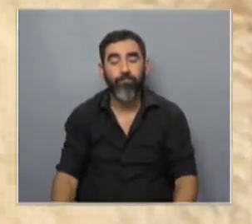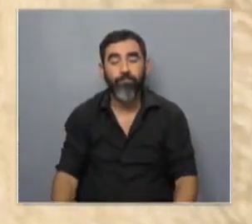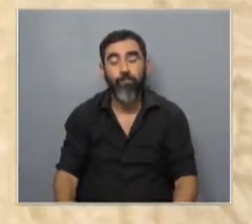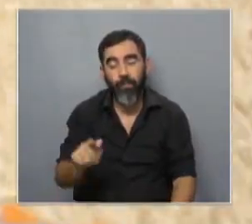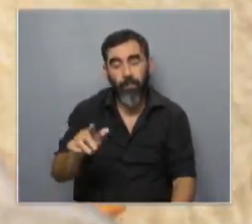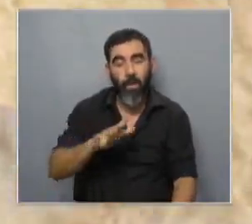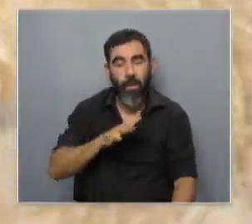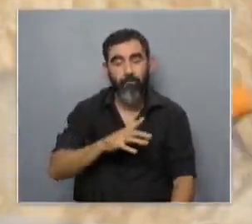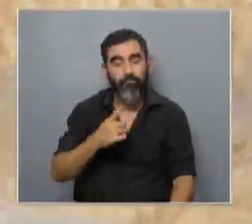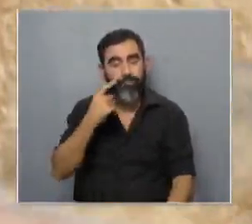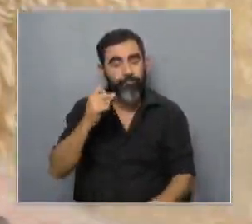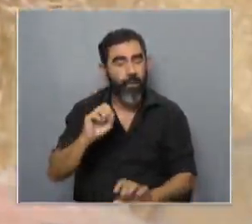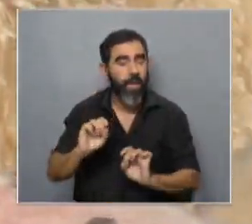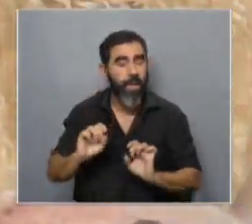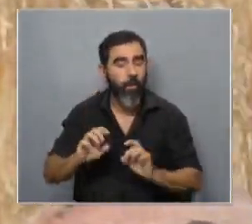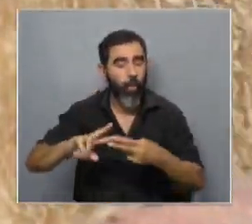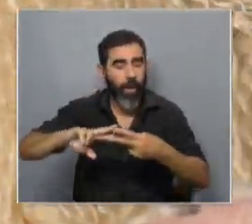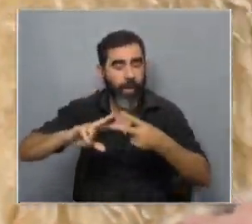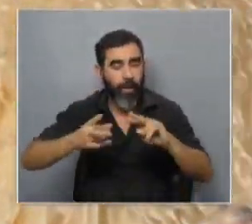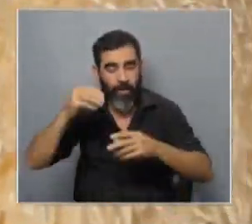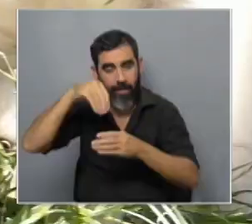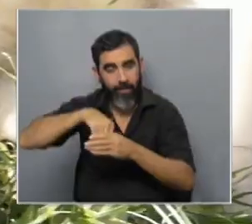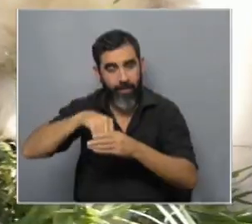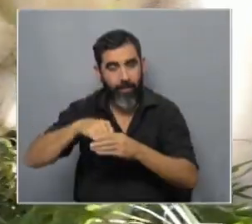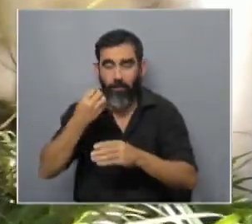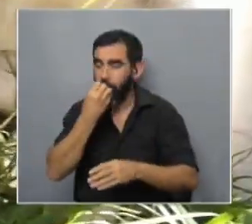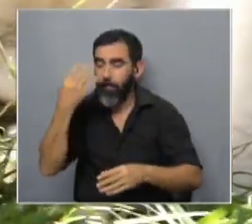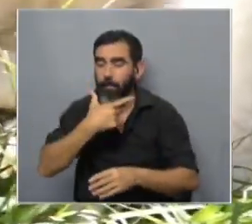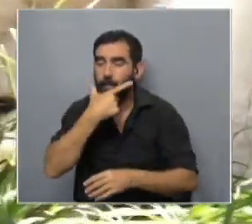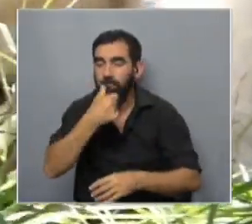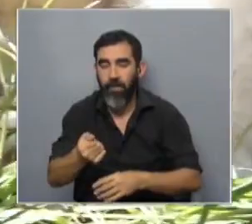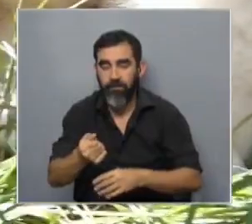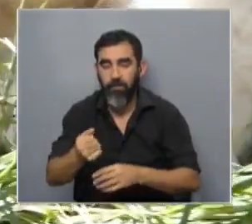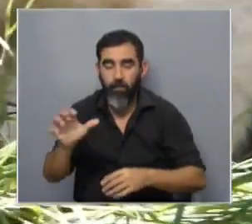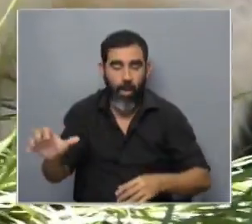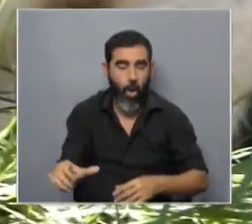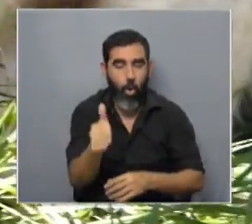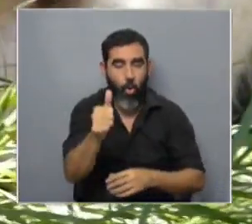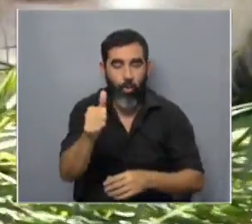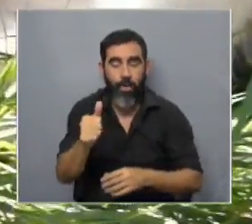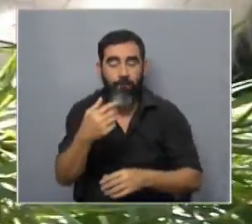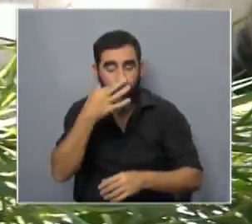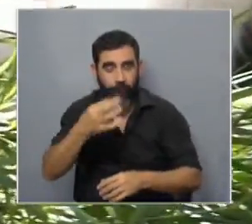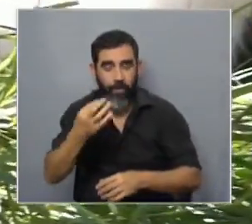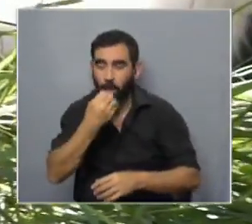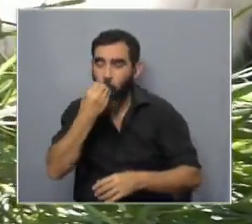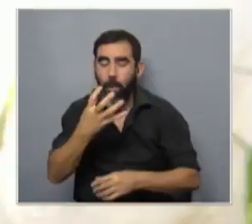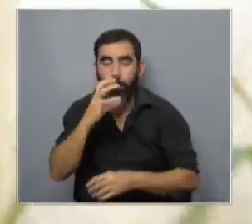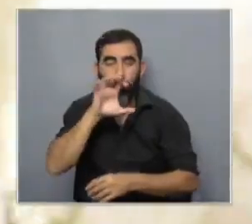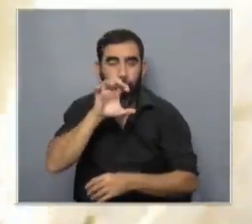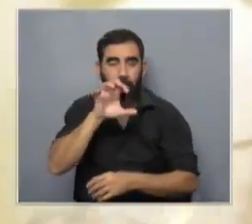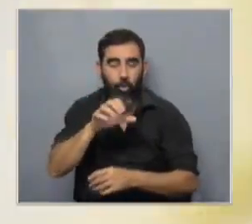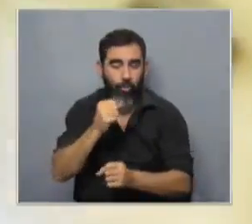tienen un instinto genéticamente desarrollado que les favorece para poder lograr que tengamos un muy buen pastor